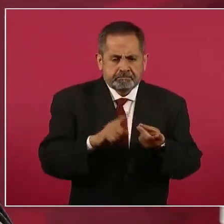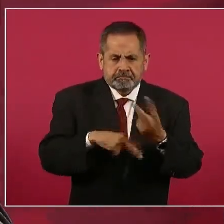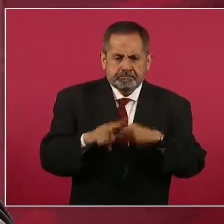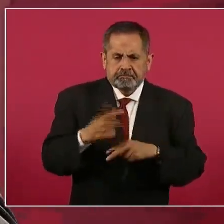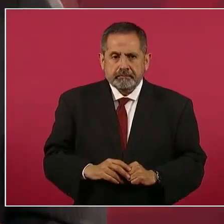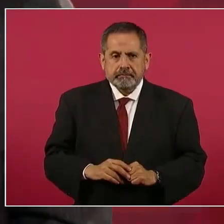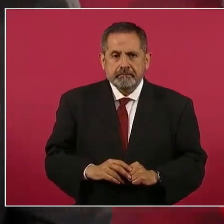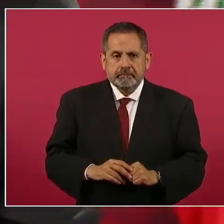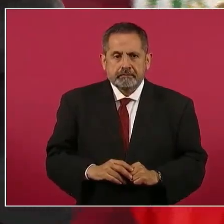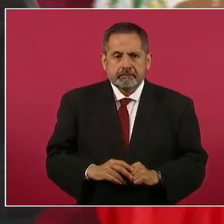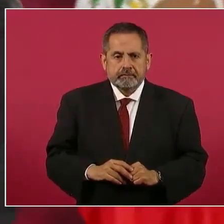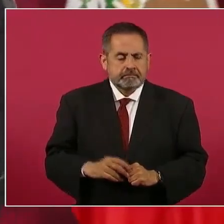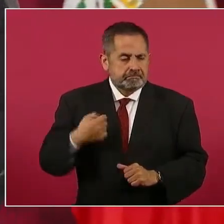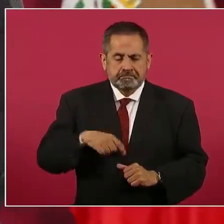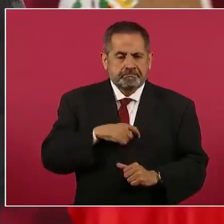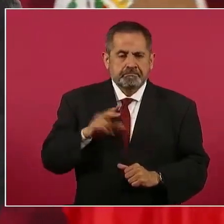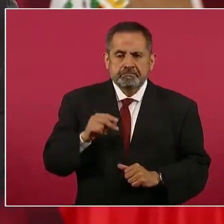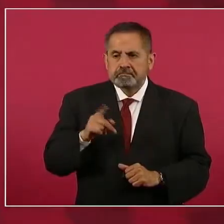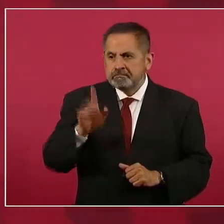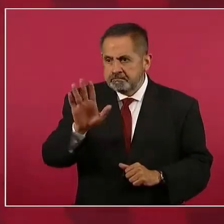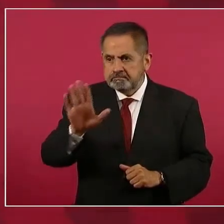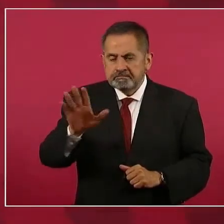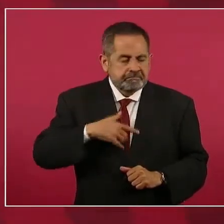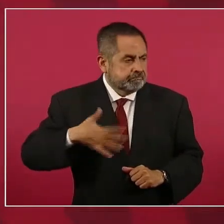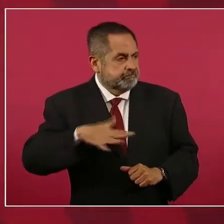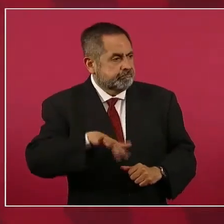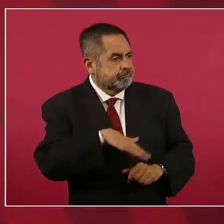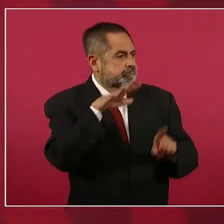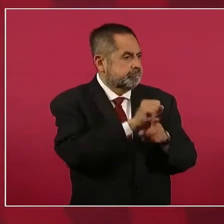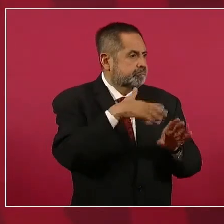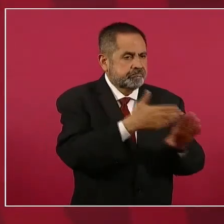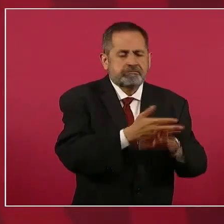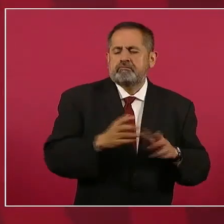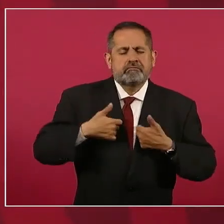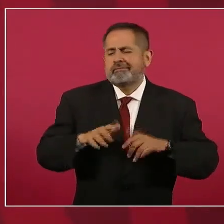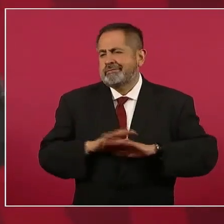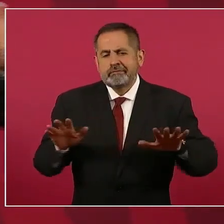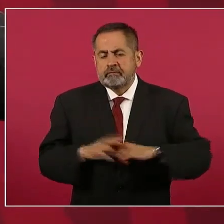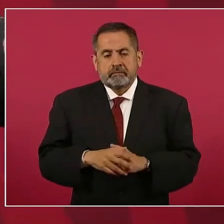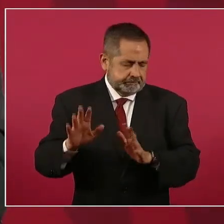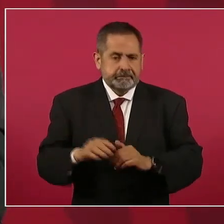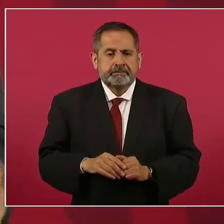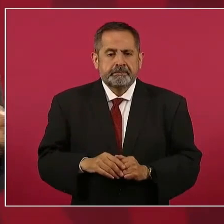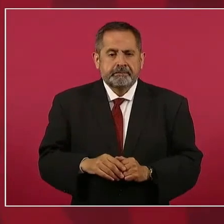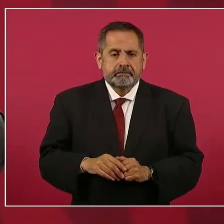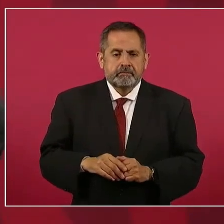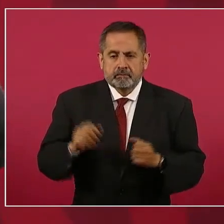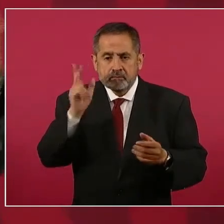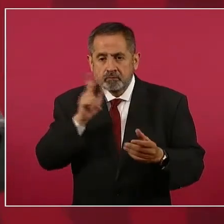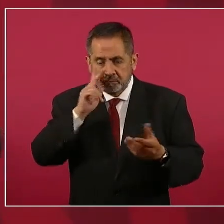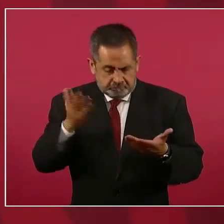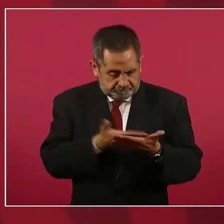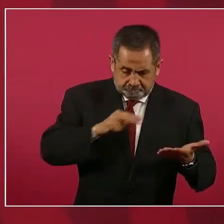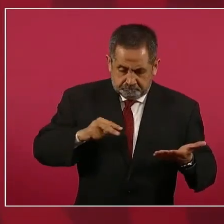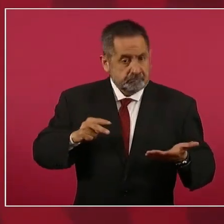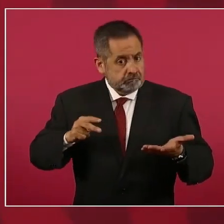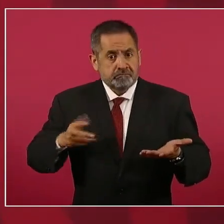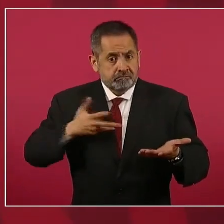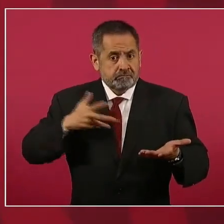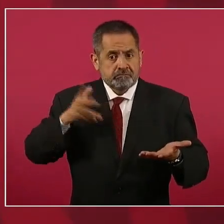origen de ese dinero. No vamos a estar persiguiendo a nadie. Y al mismo tiempo, si el fiscal con elementos, con pruebas,